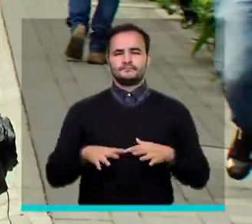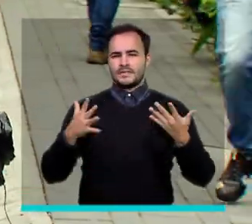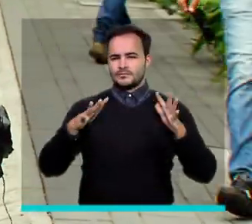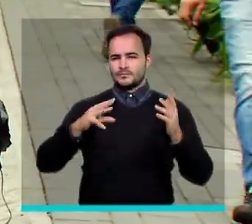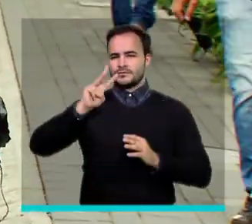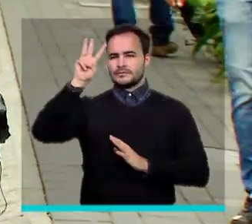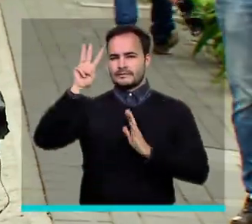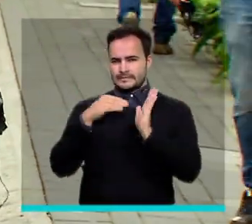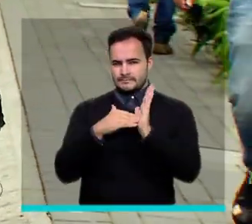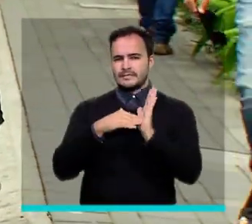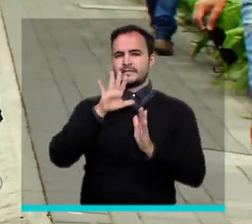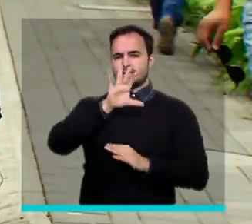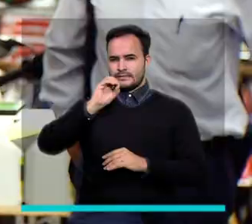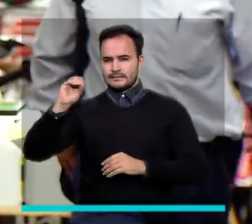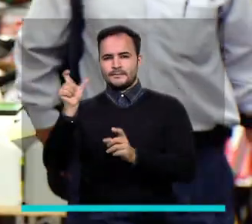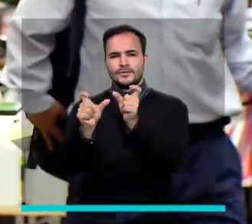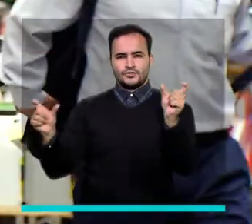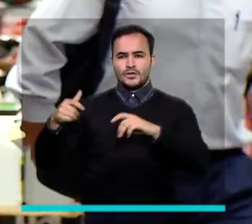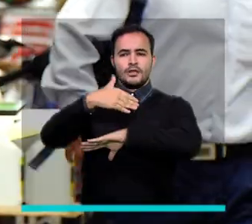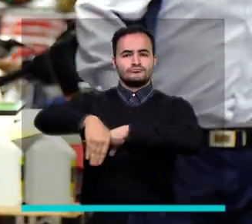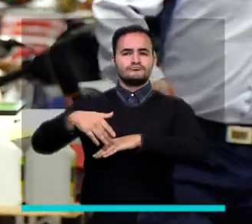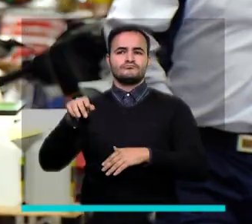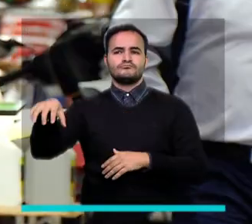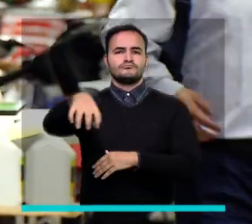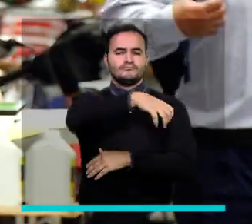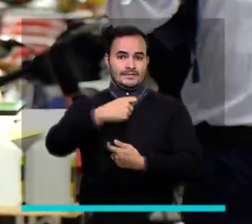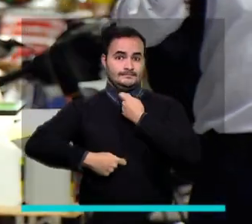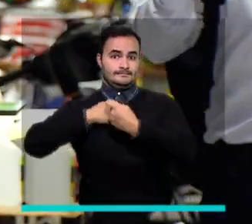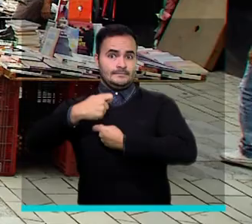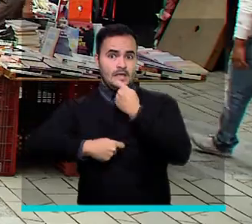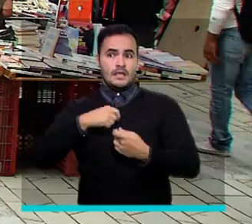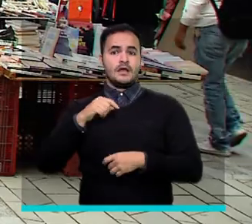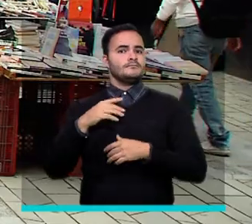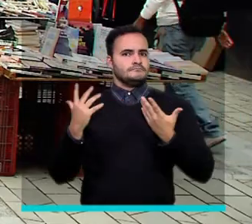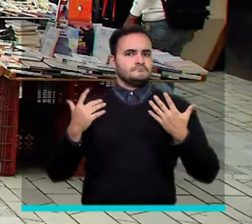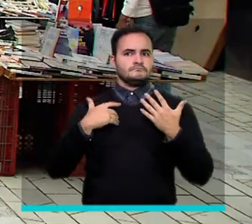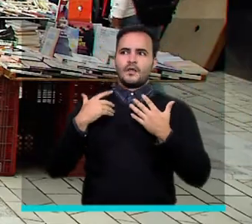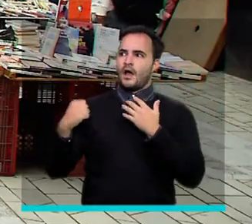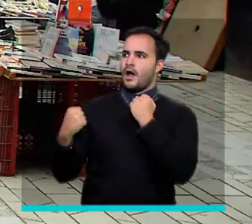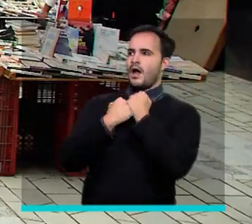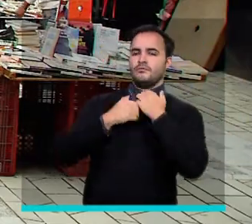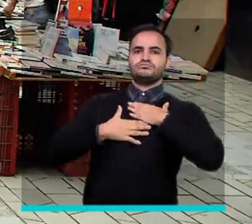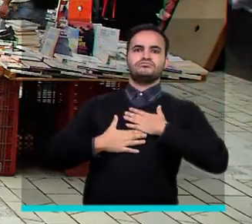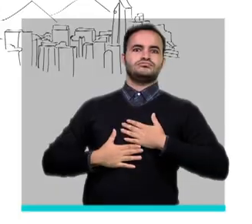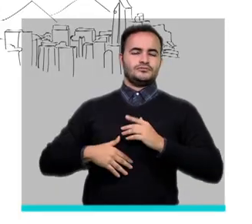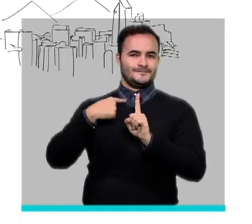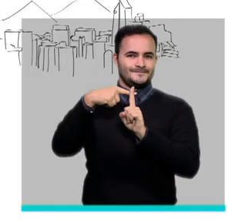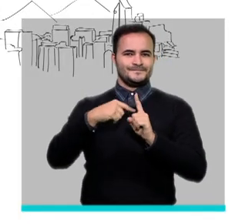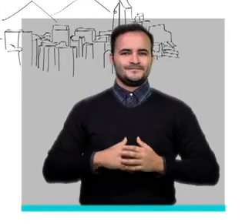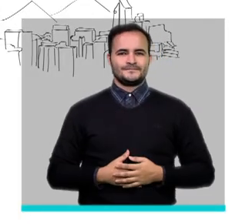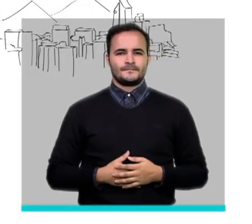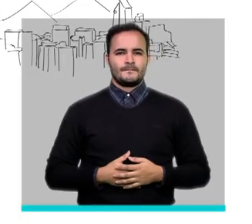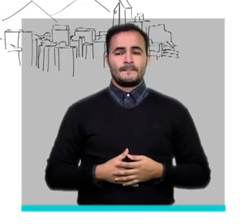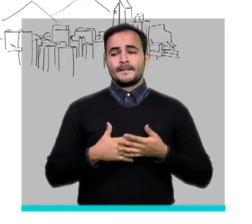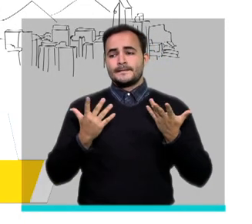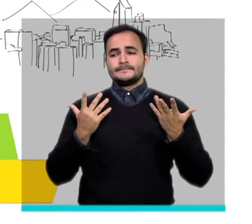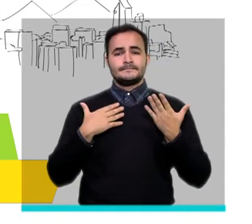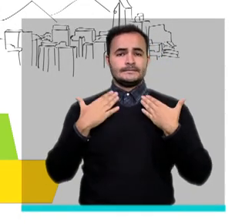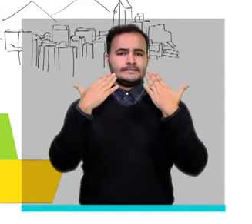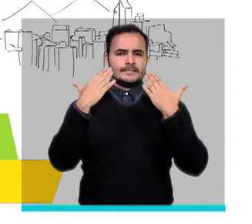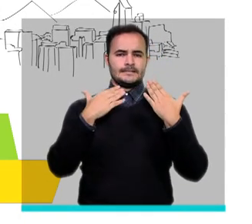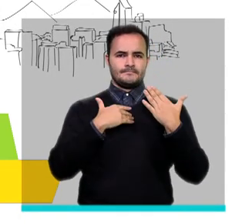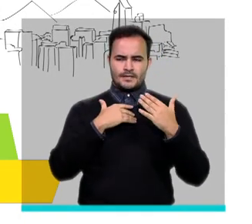Cerca de 3.500 comerciantes informales han sido impactados con esta iniciativa. Prepararnos